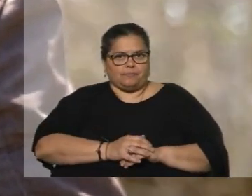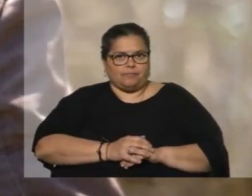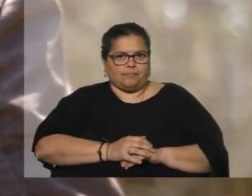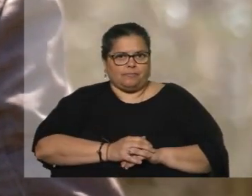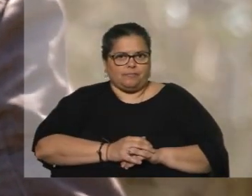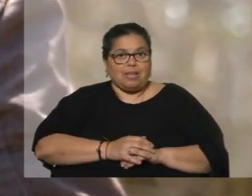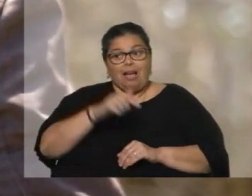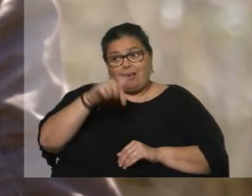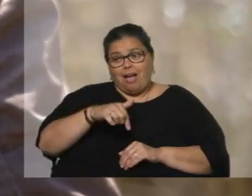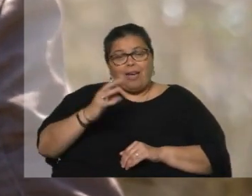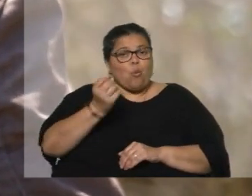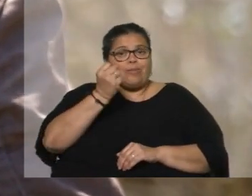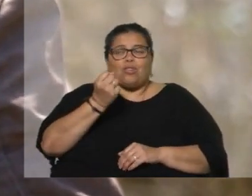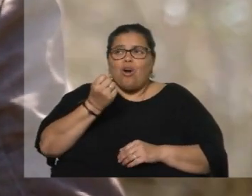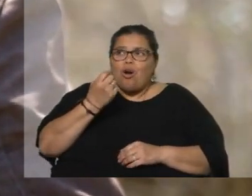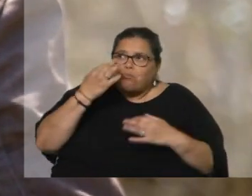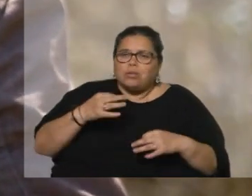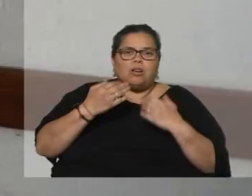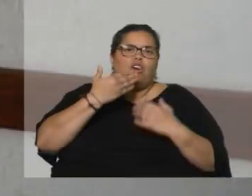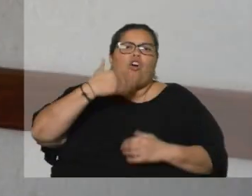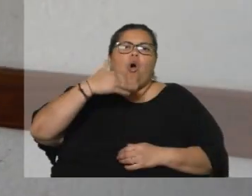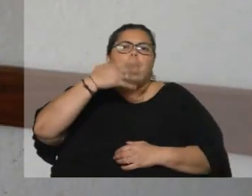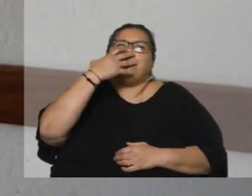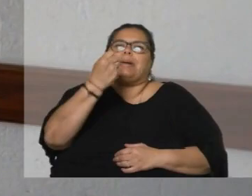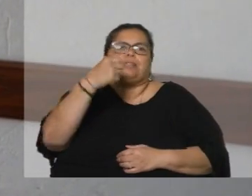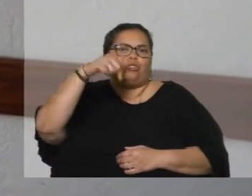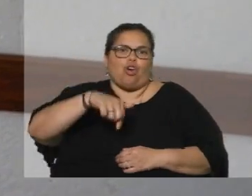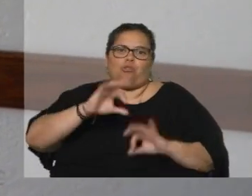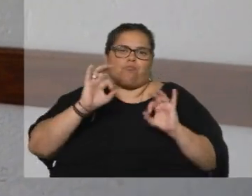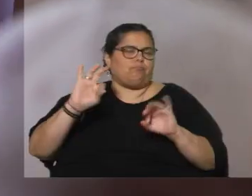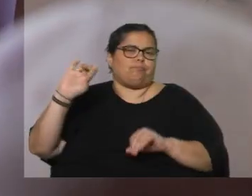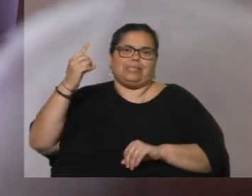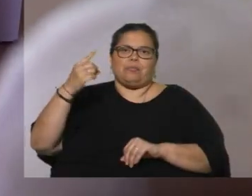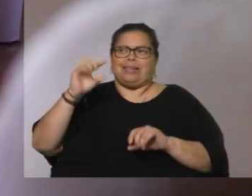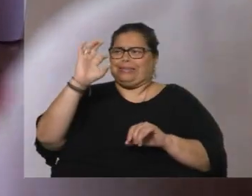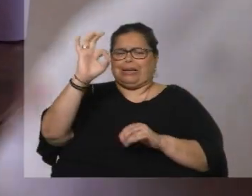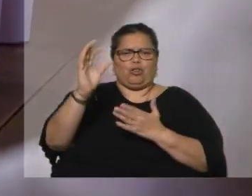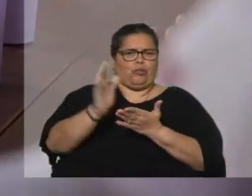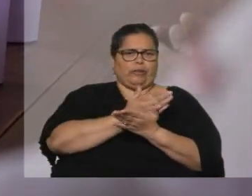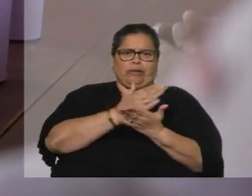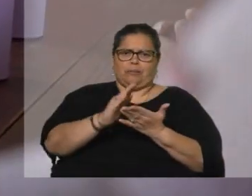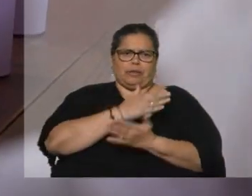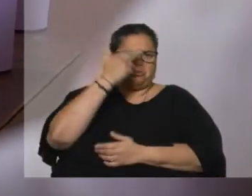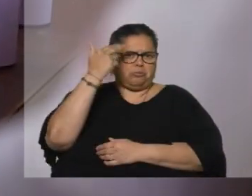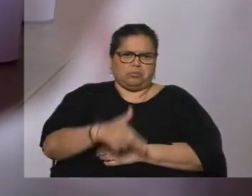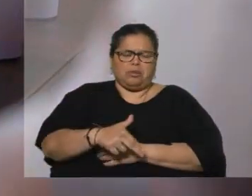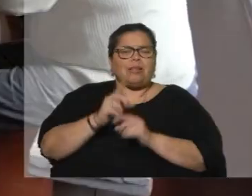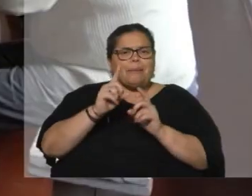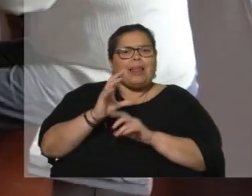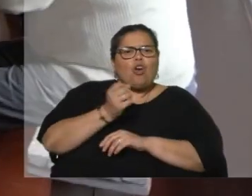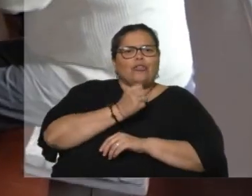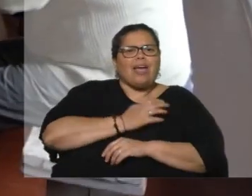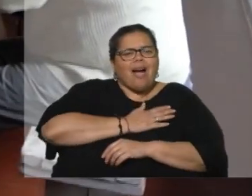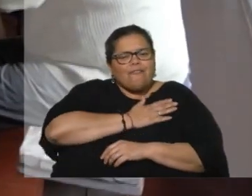Encontré comprensión, principalmente. Cero discriminación. Encontré afecto,